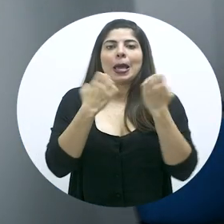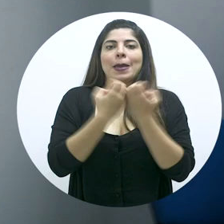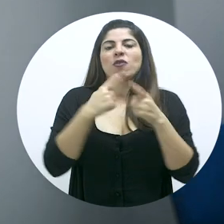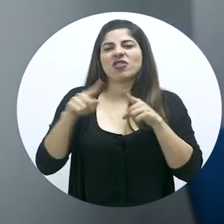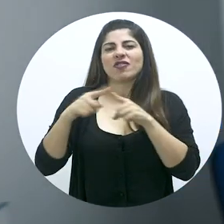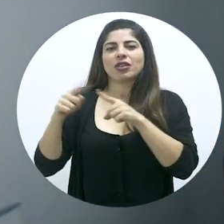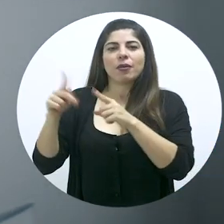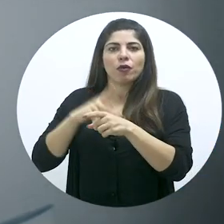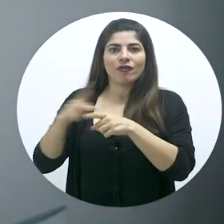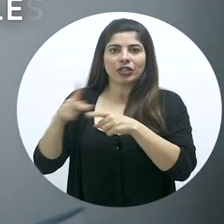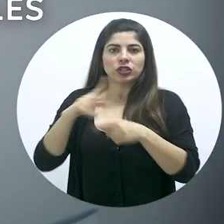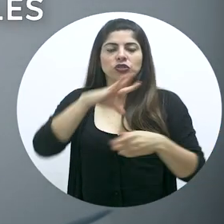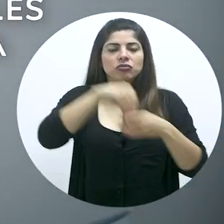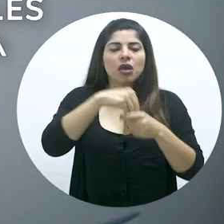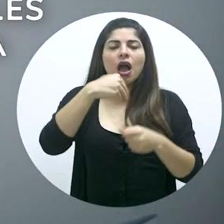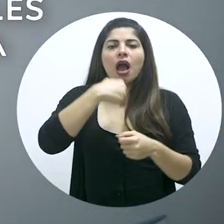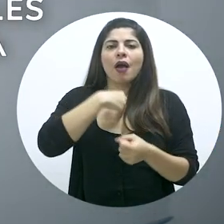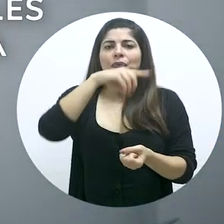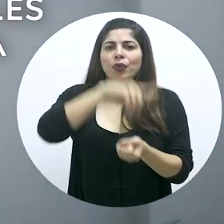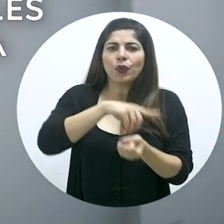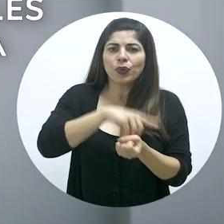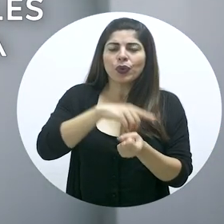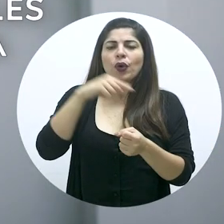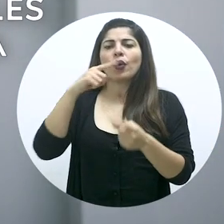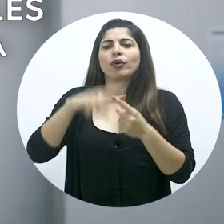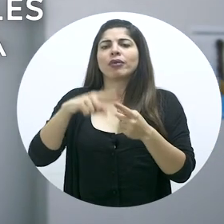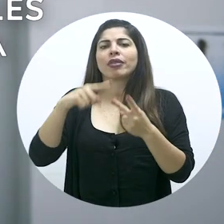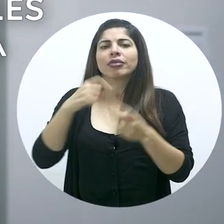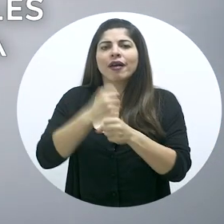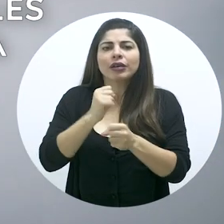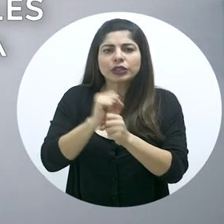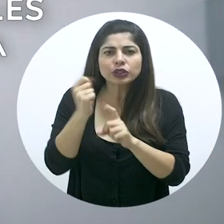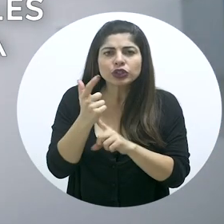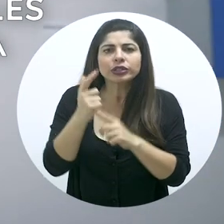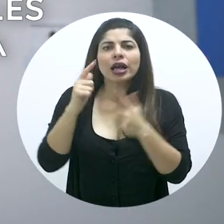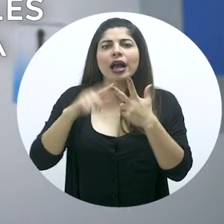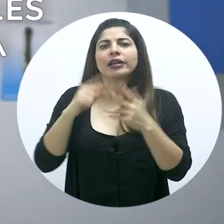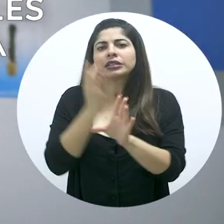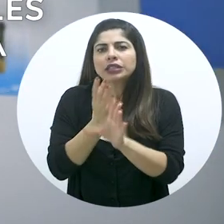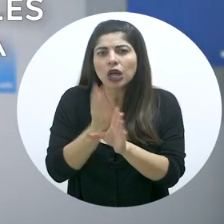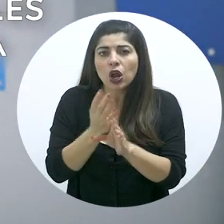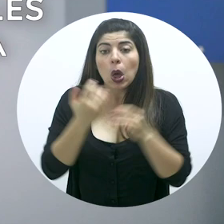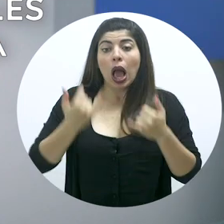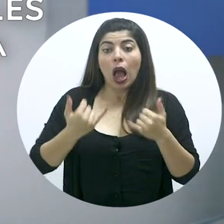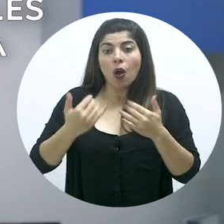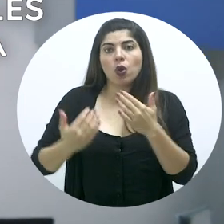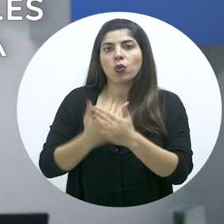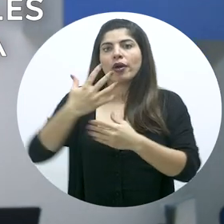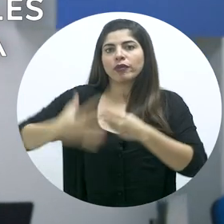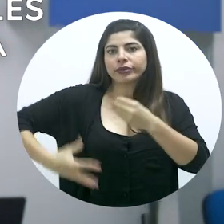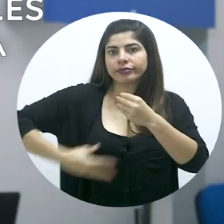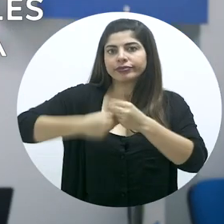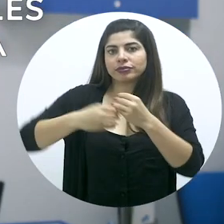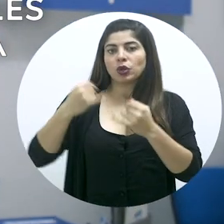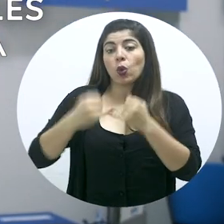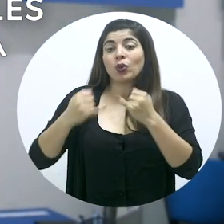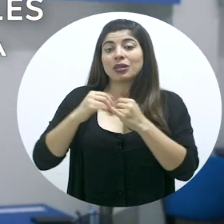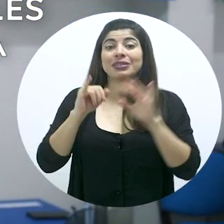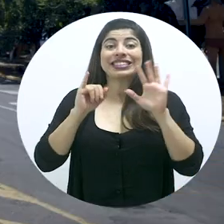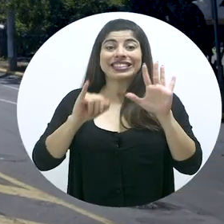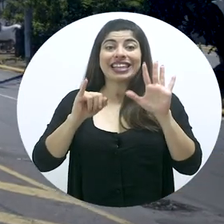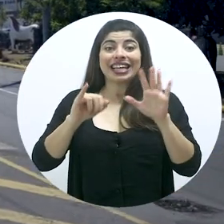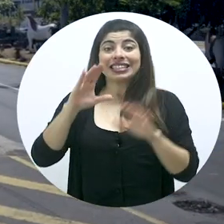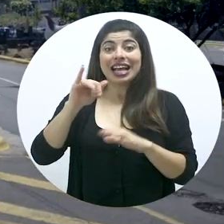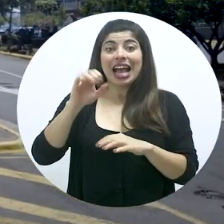interdisciplinarios formados por médicos, trabajadores sociales, psicólogos, y ahora estamos incluyendo en los últimos